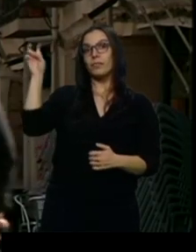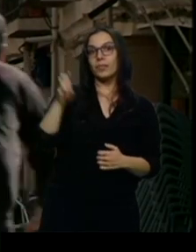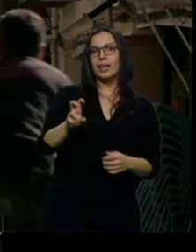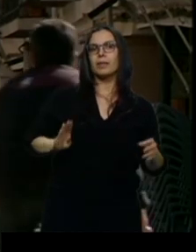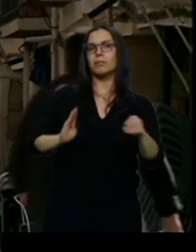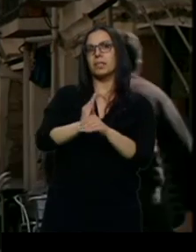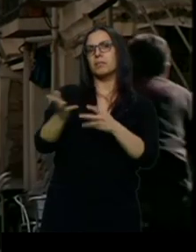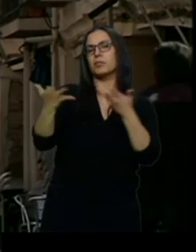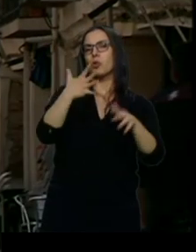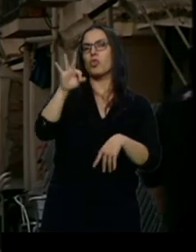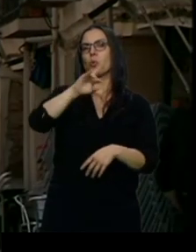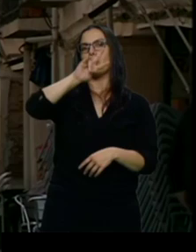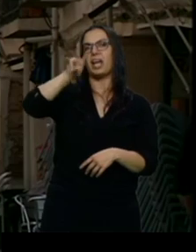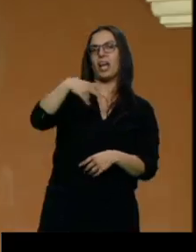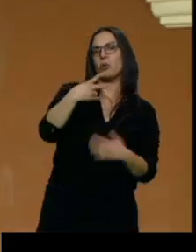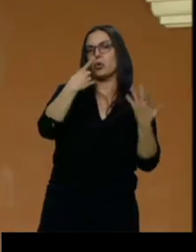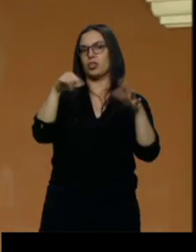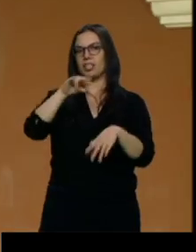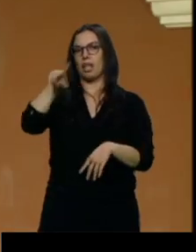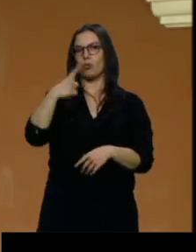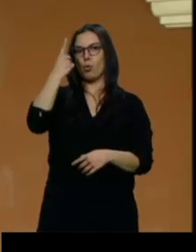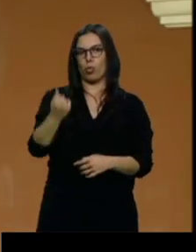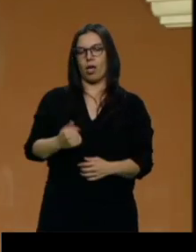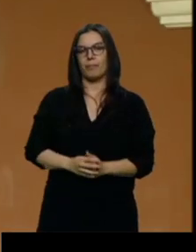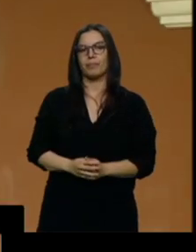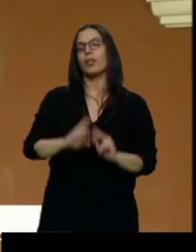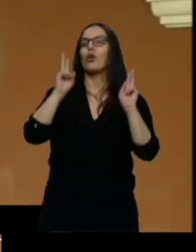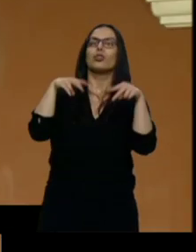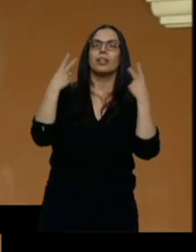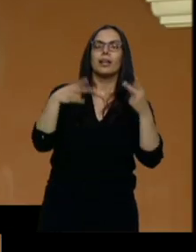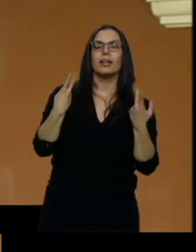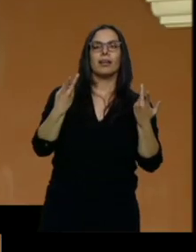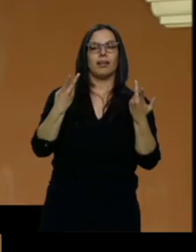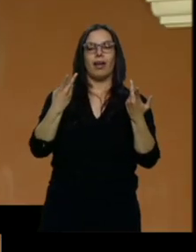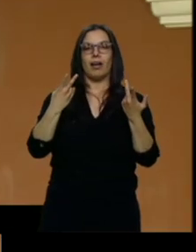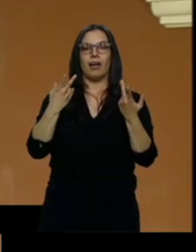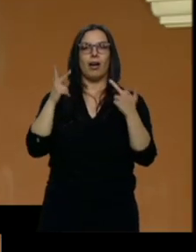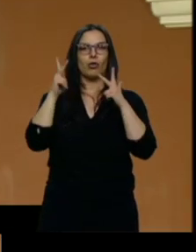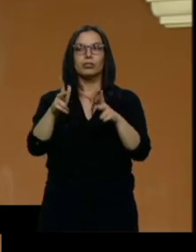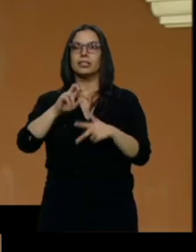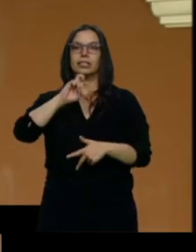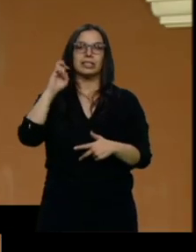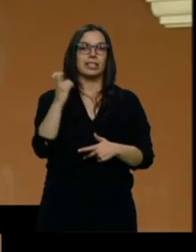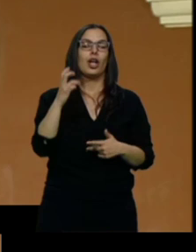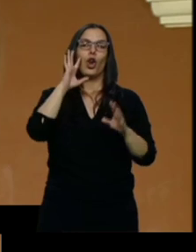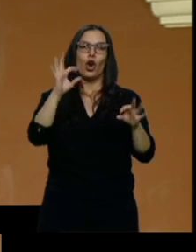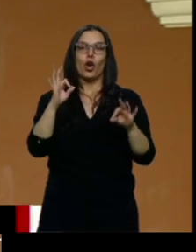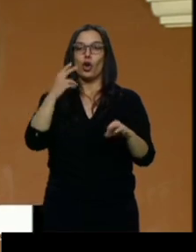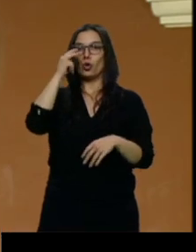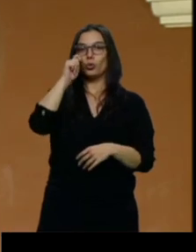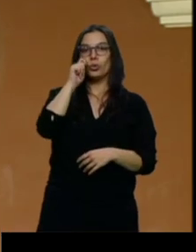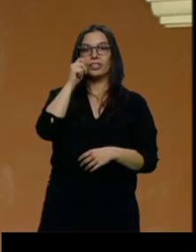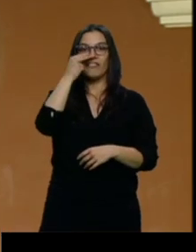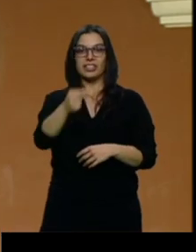50 o 60 euros al día. La hostelería, la restauración, pues evidentemente el recibir más turistas, más visitantes, ha